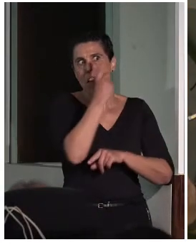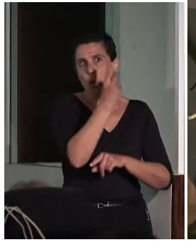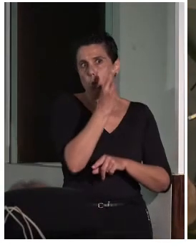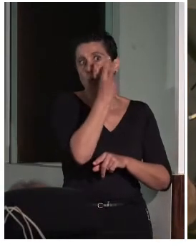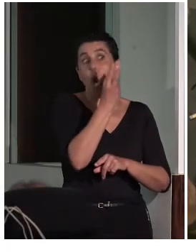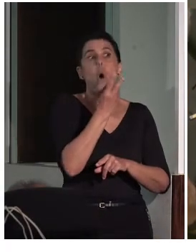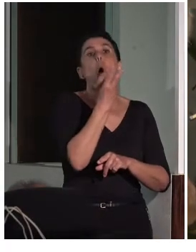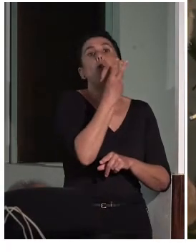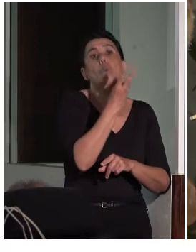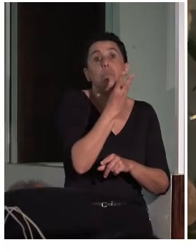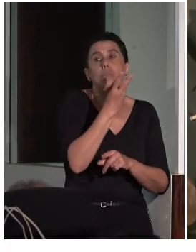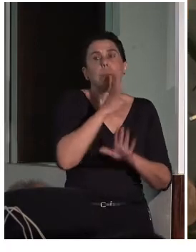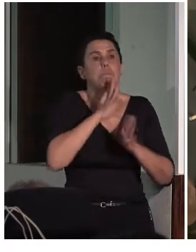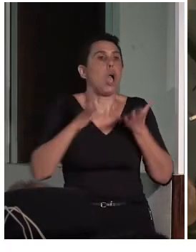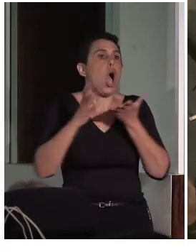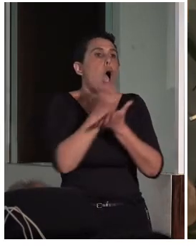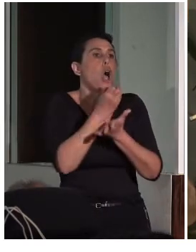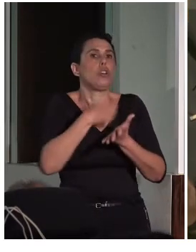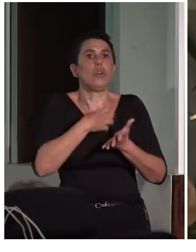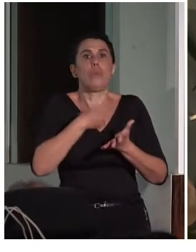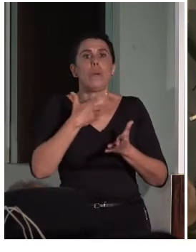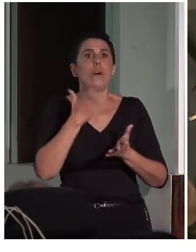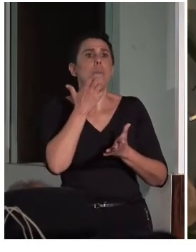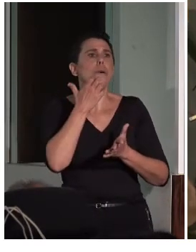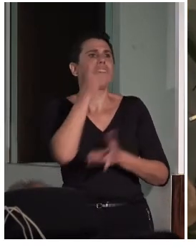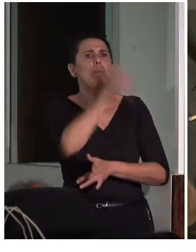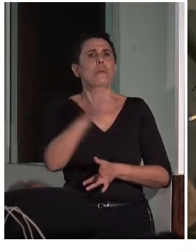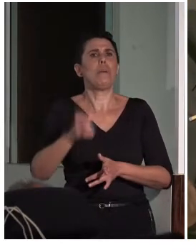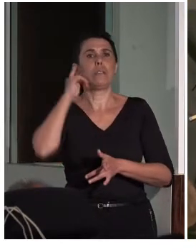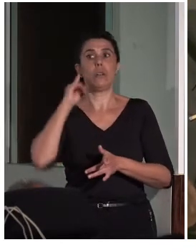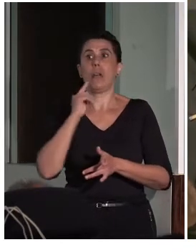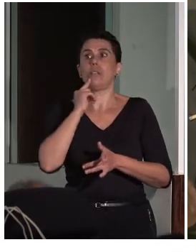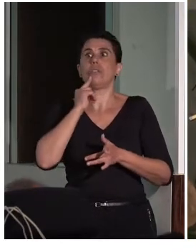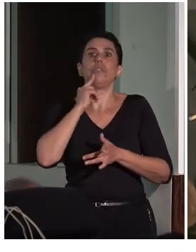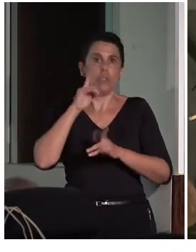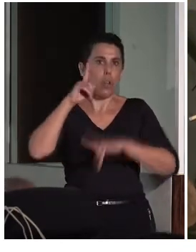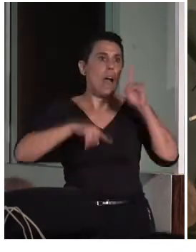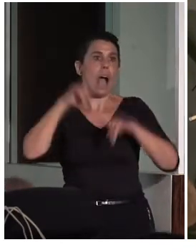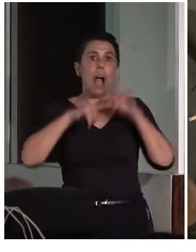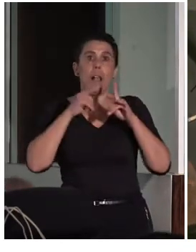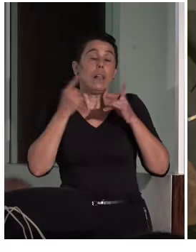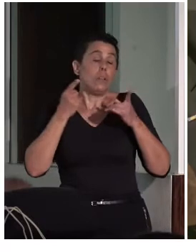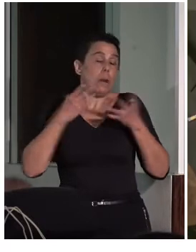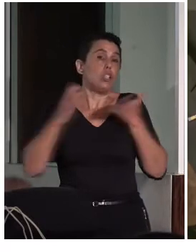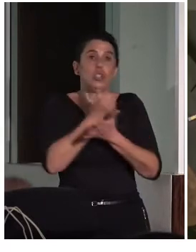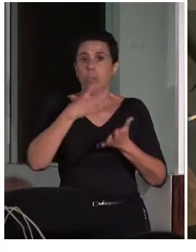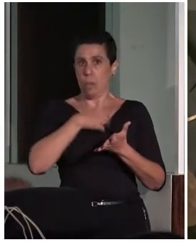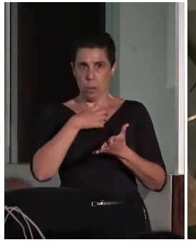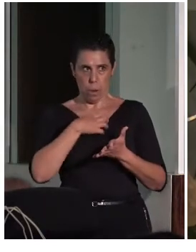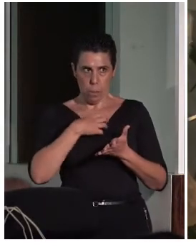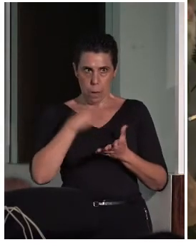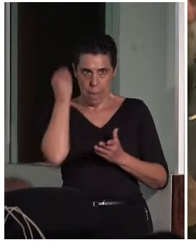varias, todos no podemos estar. De personas sordas hay varias, todos no podemos estar, pero creo que es representativa, es bastante